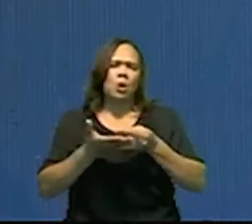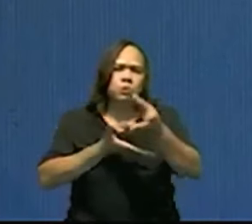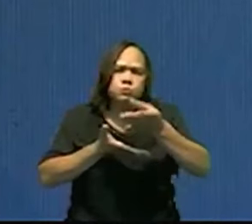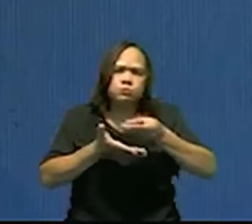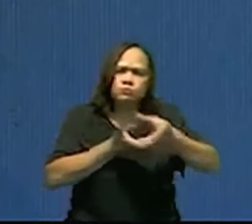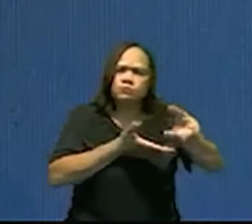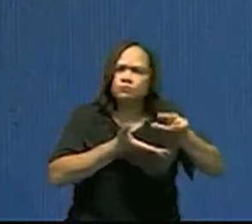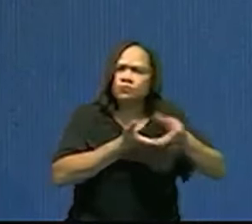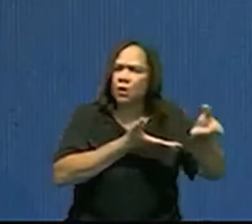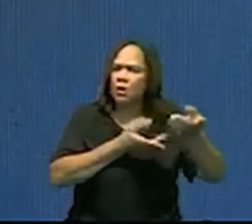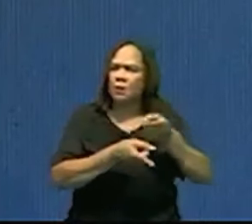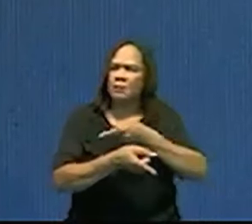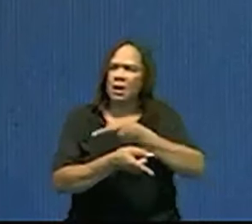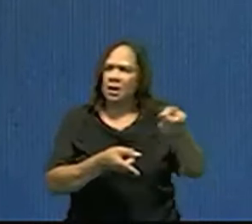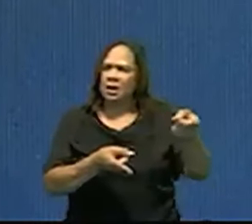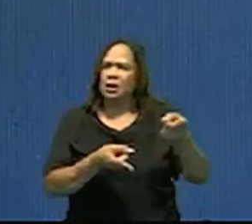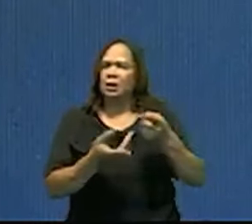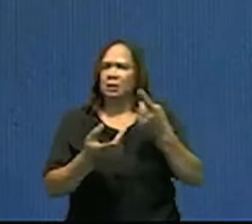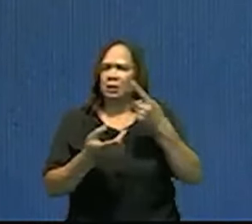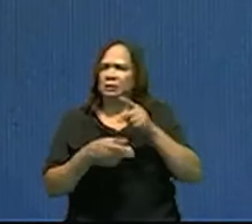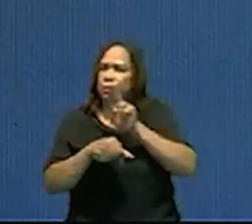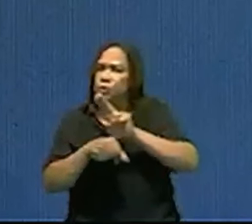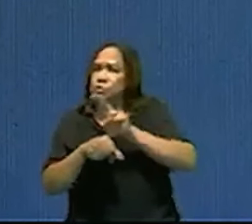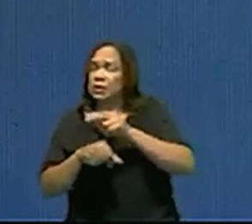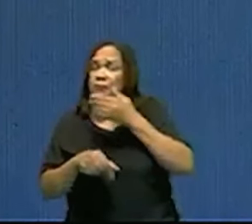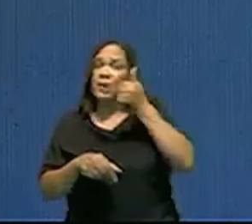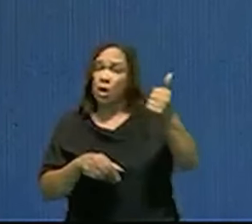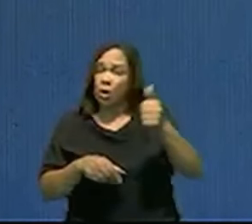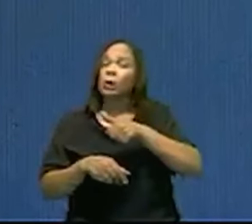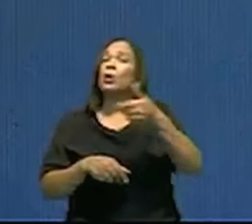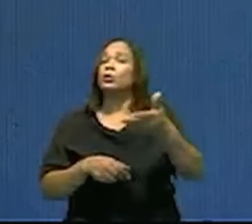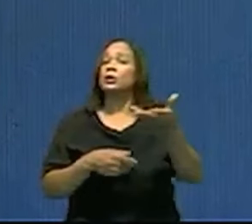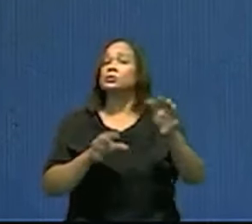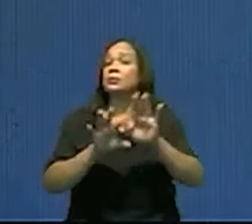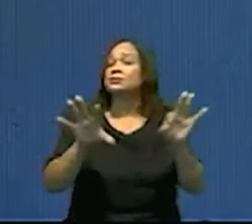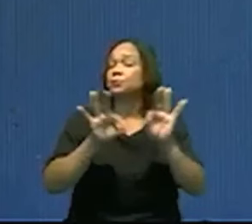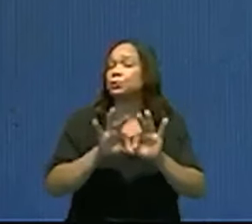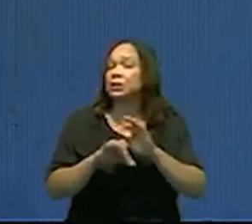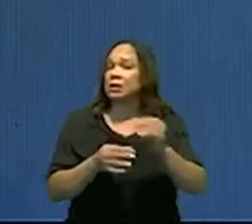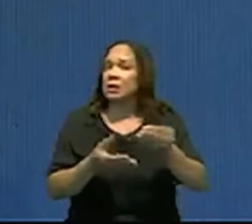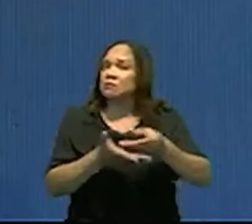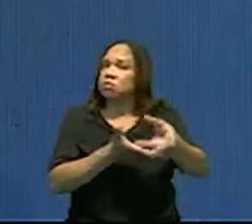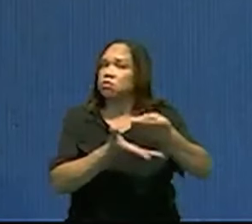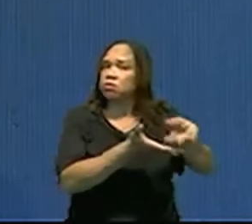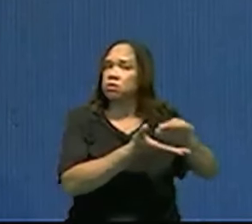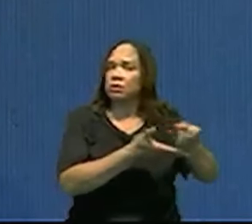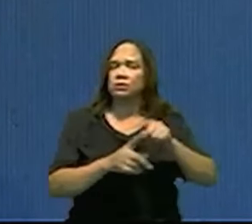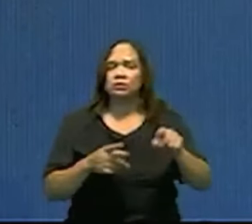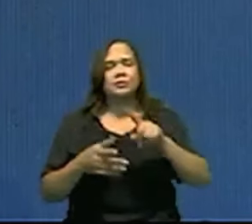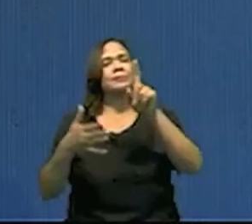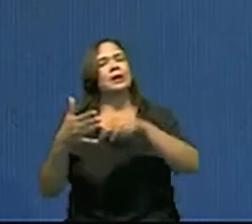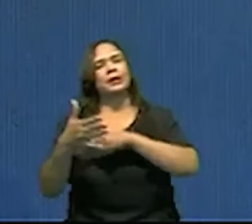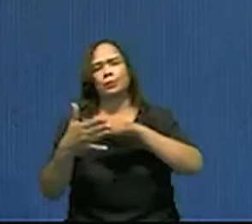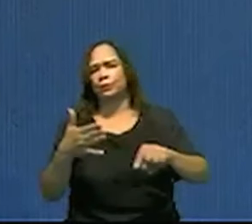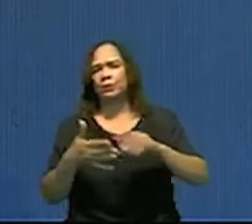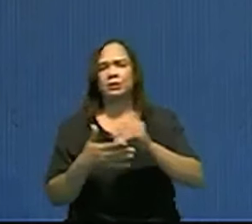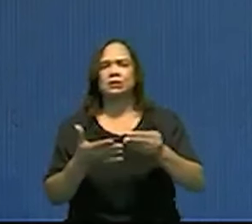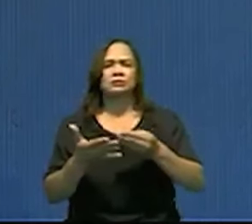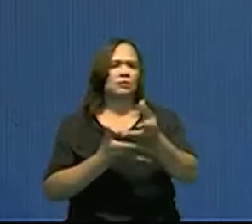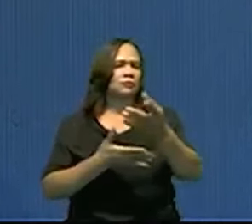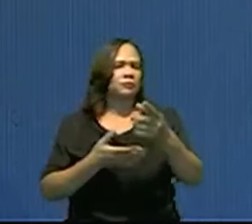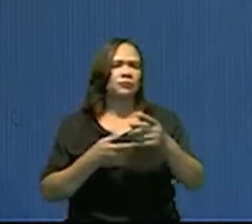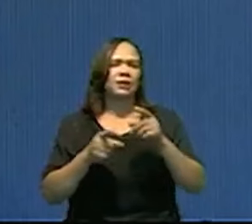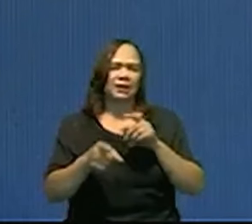dinero que puede ser utilizado en esa misma institución para otras cosas, y vendrá una prohibición de gastos